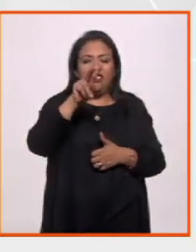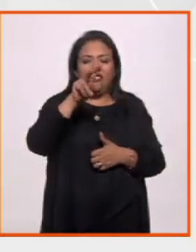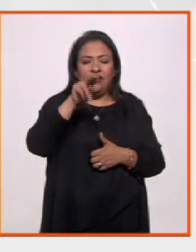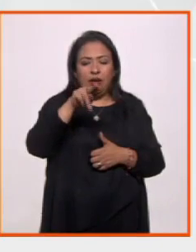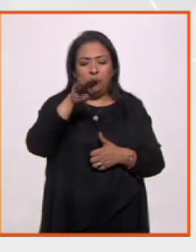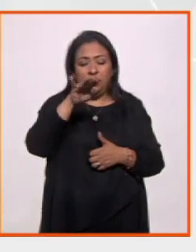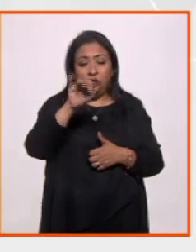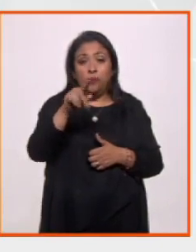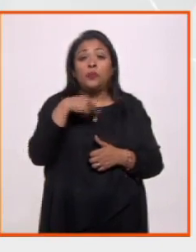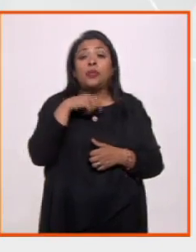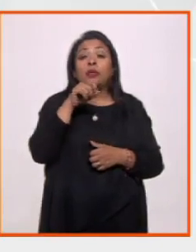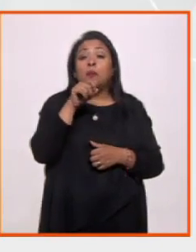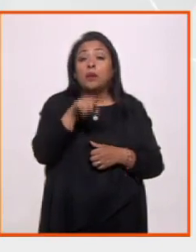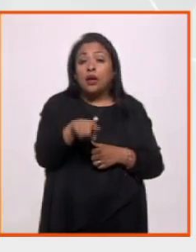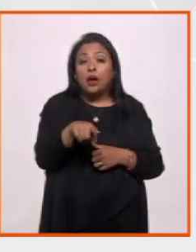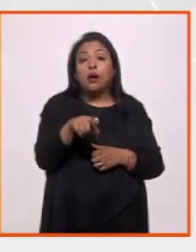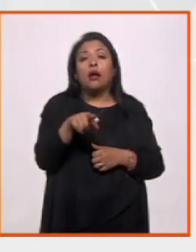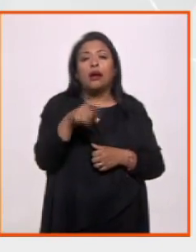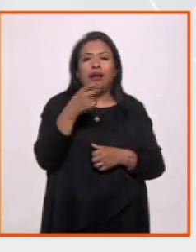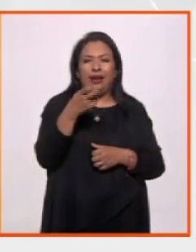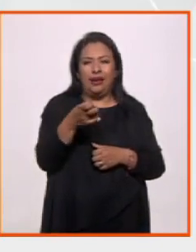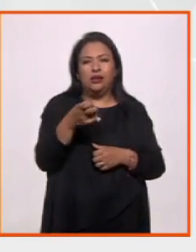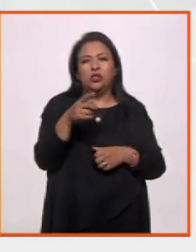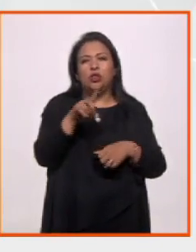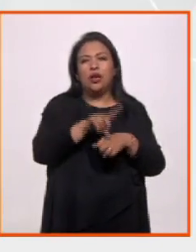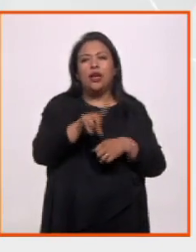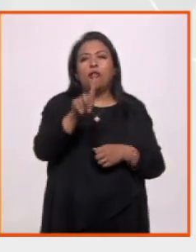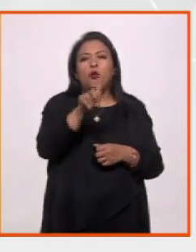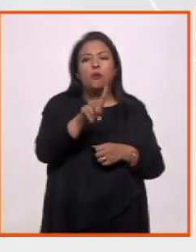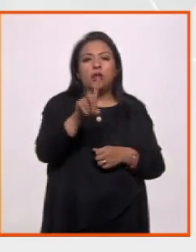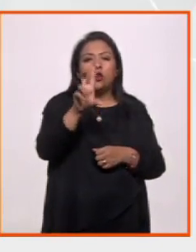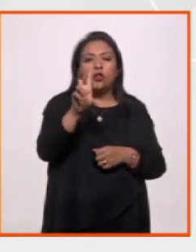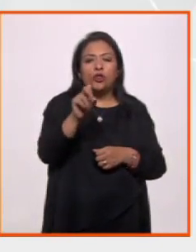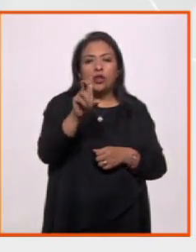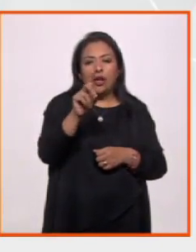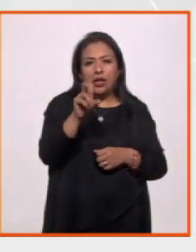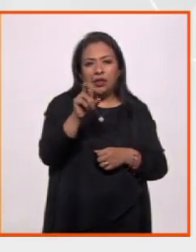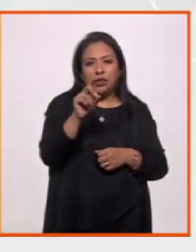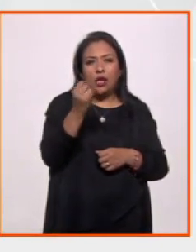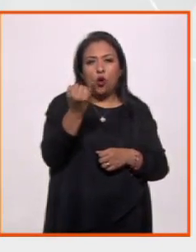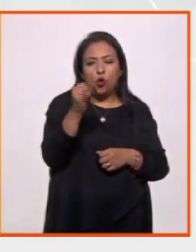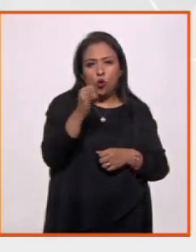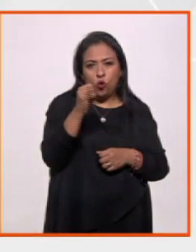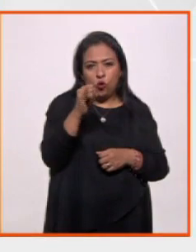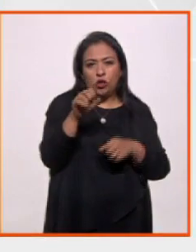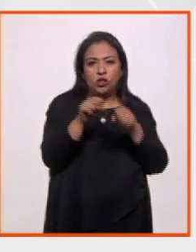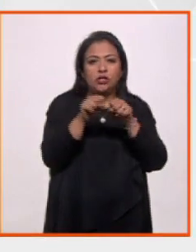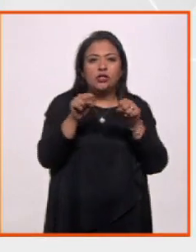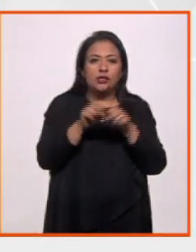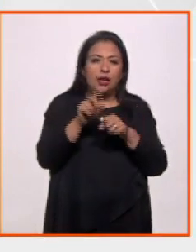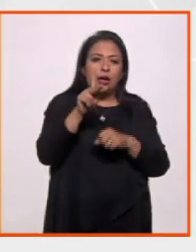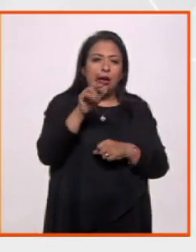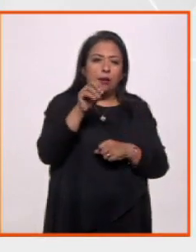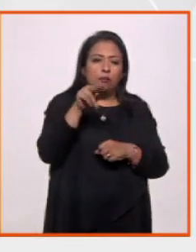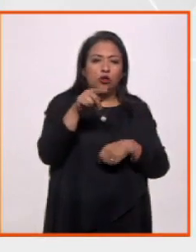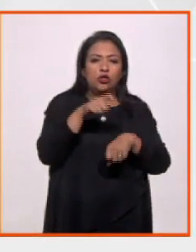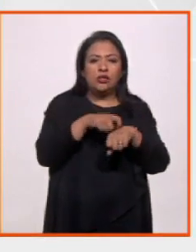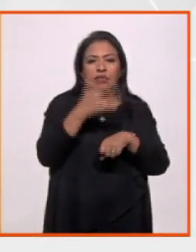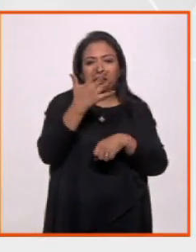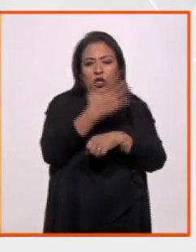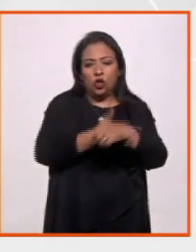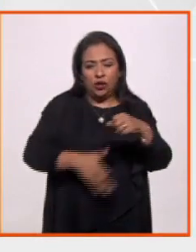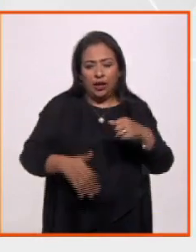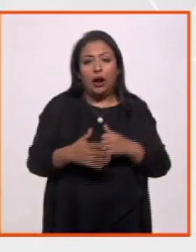y lo vamos a tocar el domingo 30 de junio, en la sala Ponce, a las 5 de la